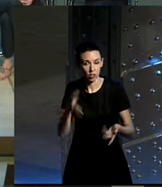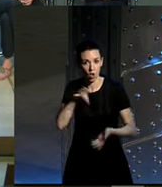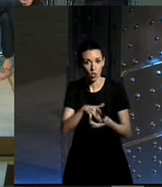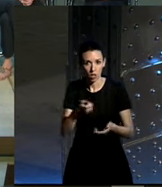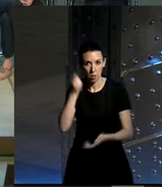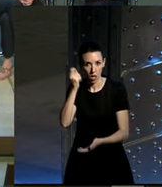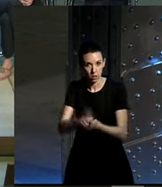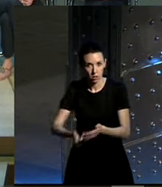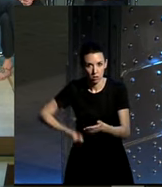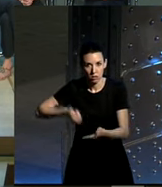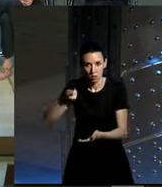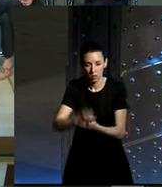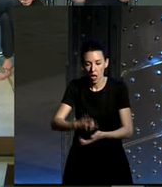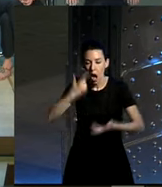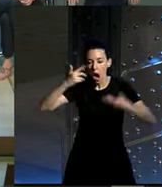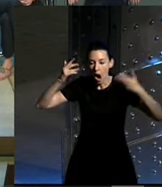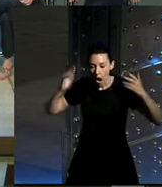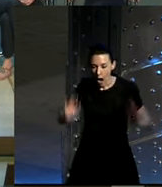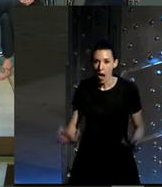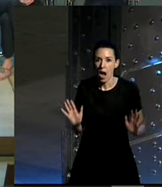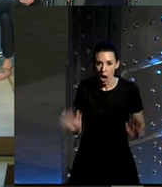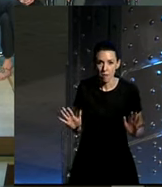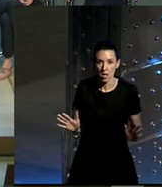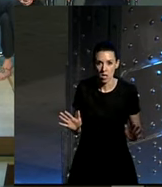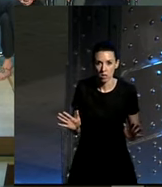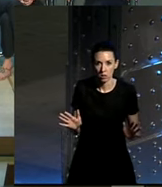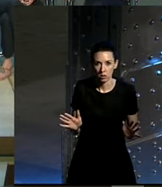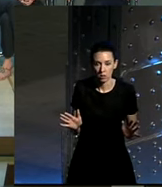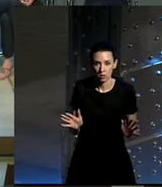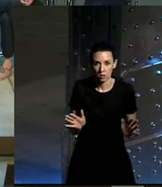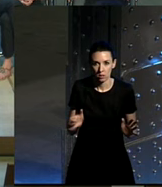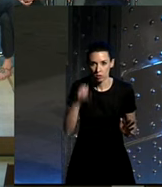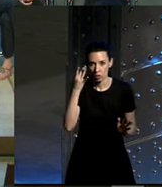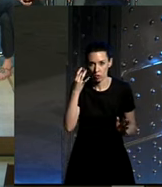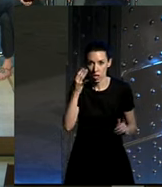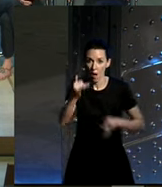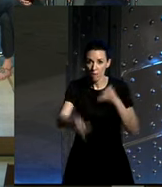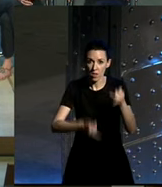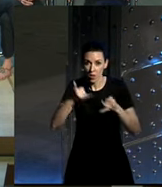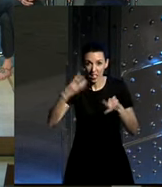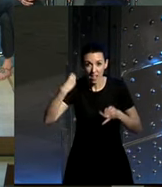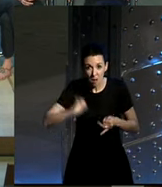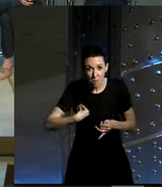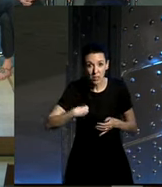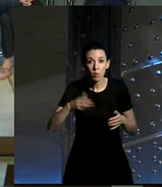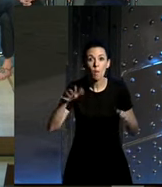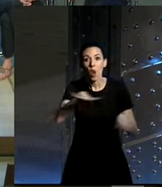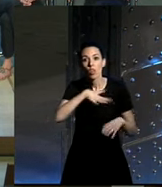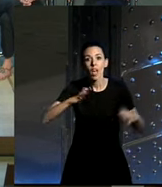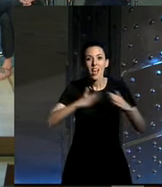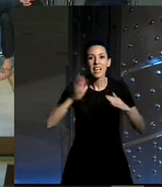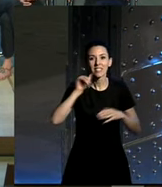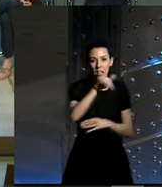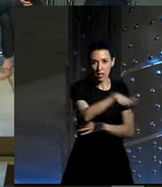un dineral hasta un día dije a ver un momento esto no tiene ningún sentido me compré una bicicleta empecé a hacer lo mismo pero en la casa de campo claro esa